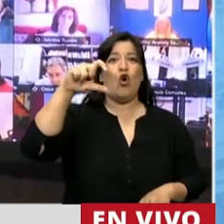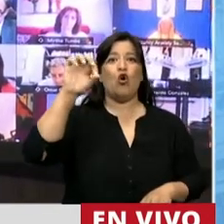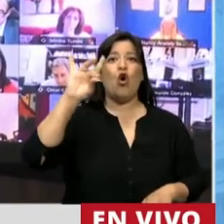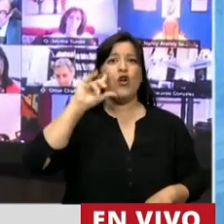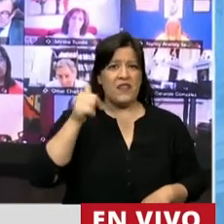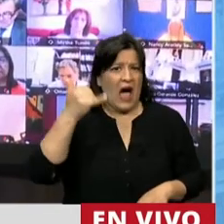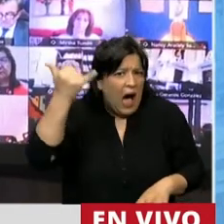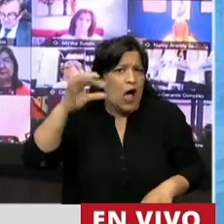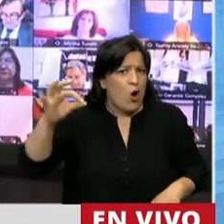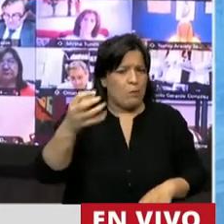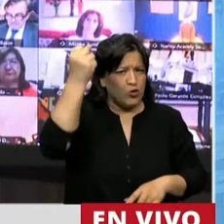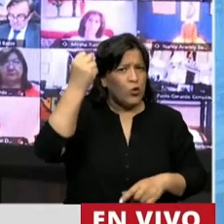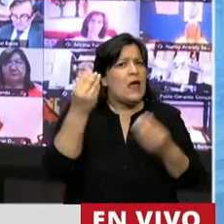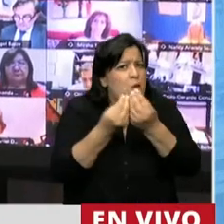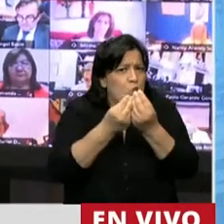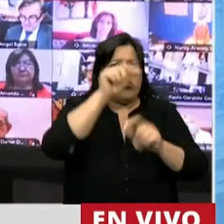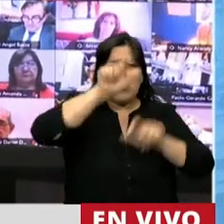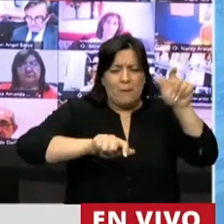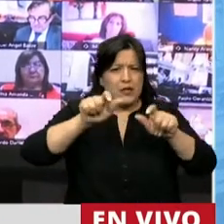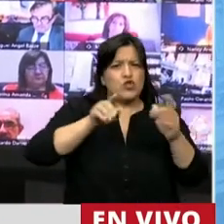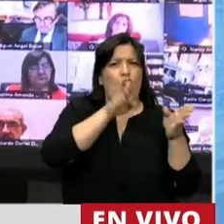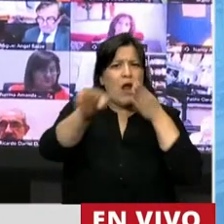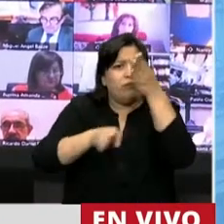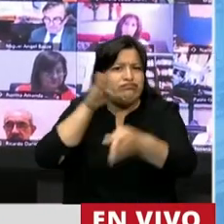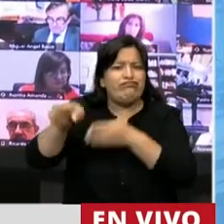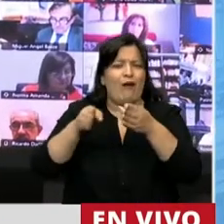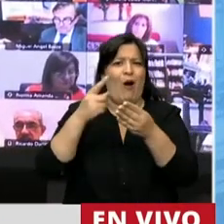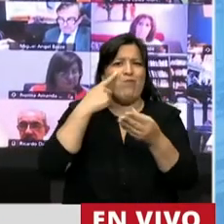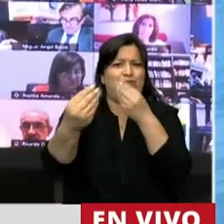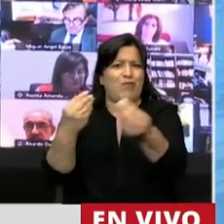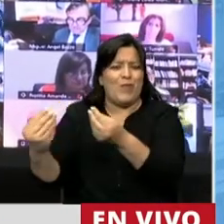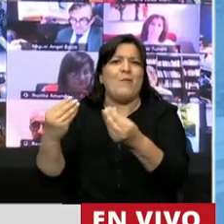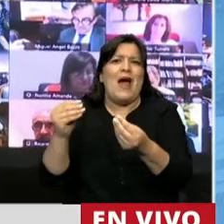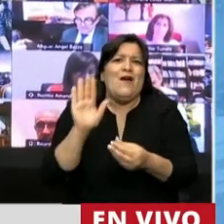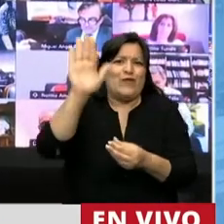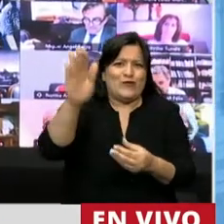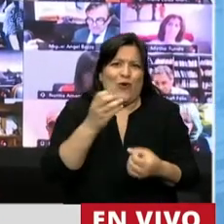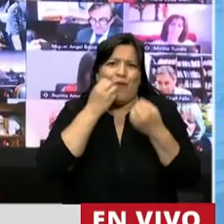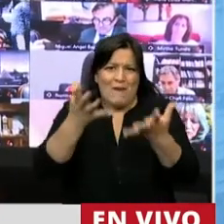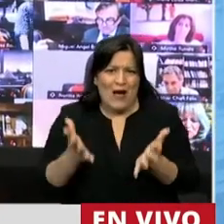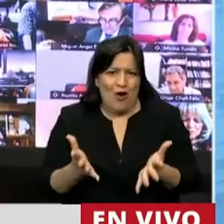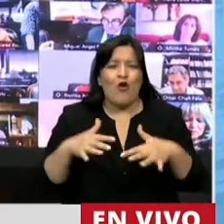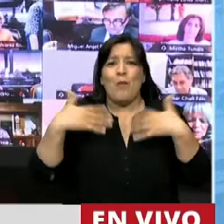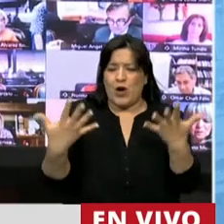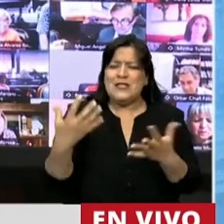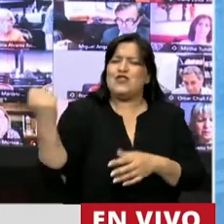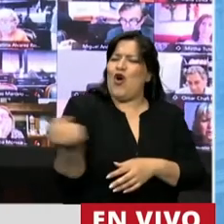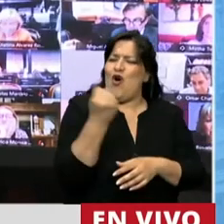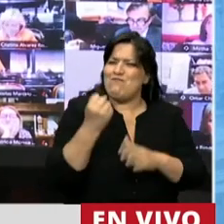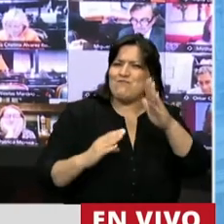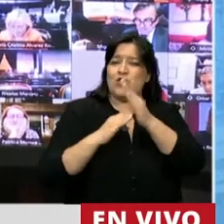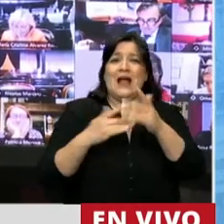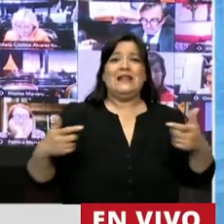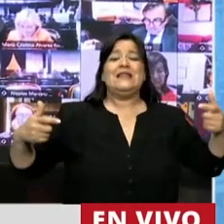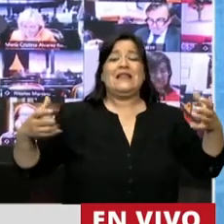oportunidades donde muchos van a buscar su futuro. Y por eso es importante que un gabinete nacional